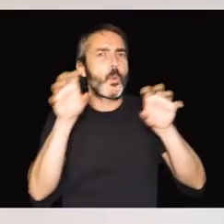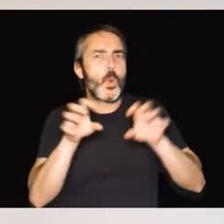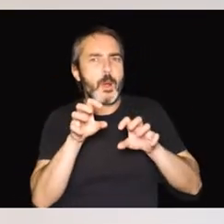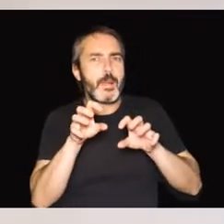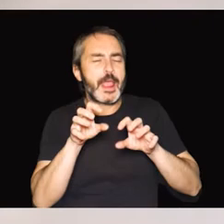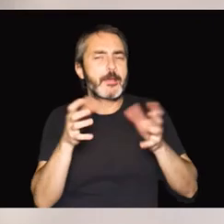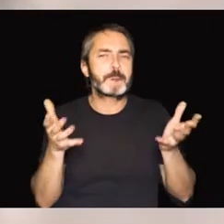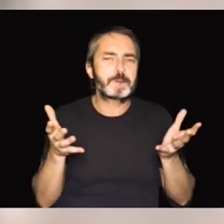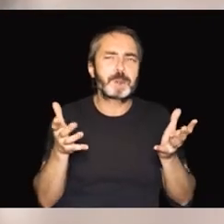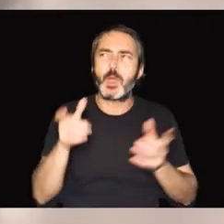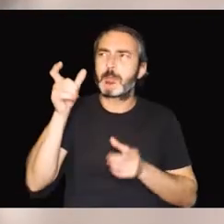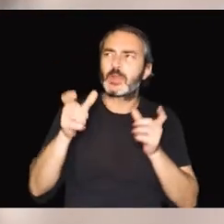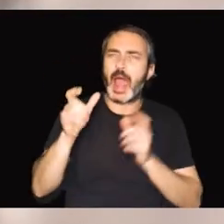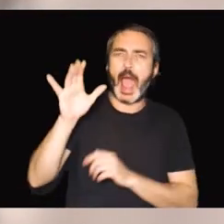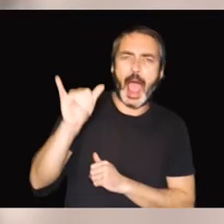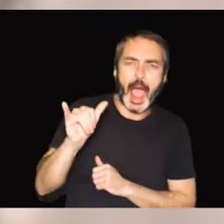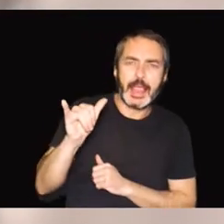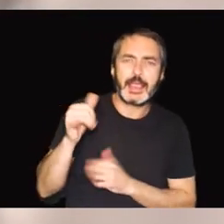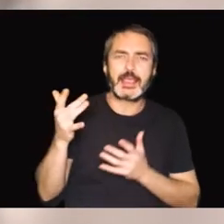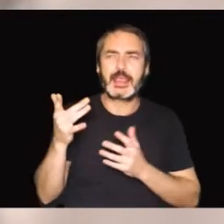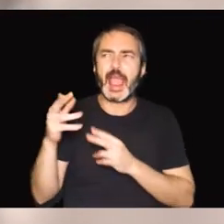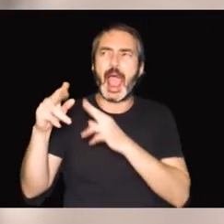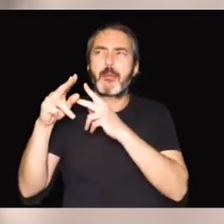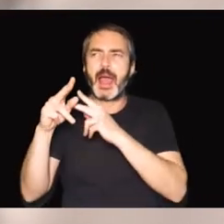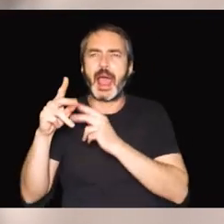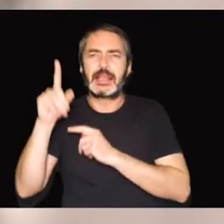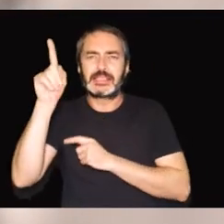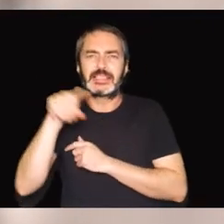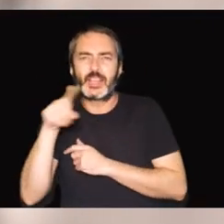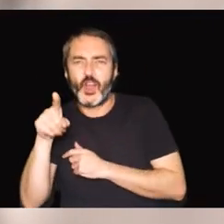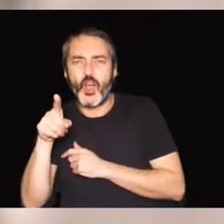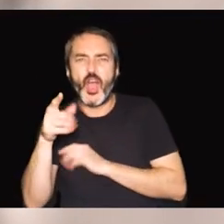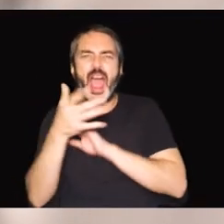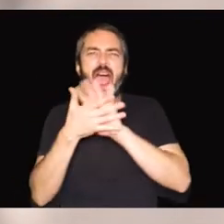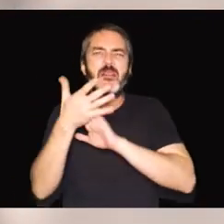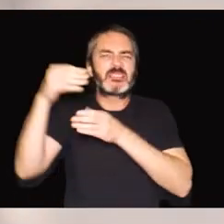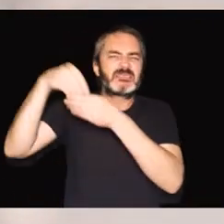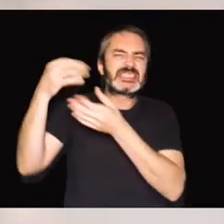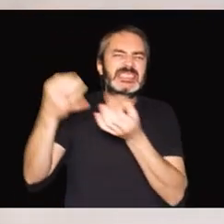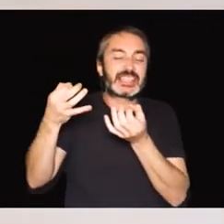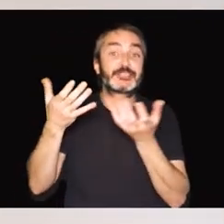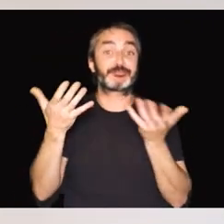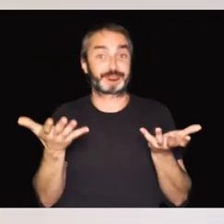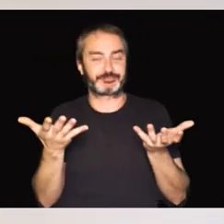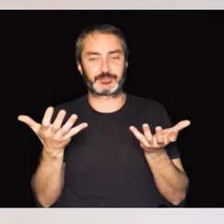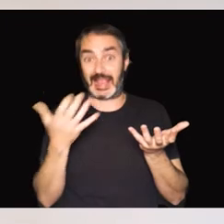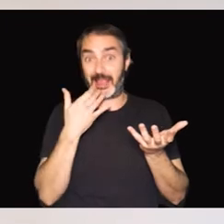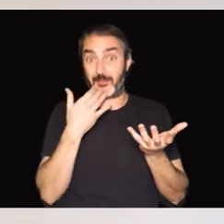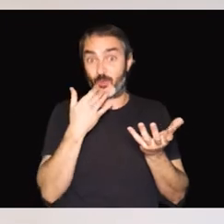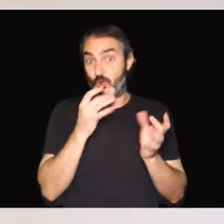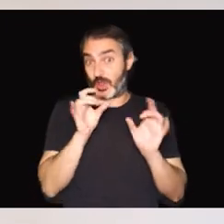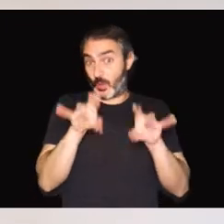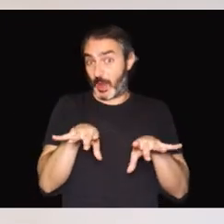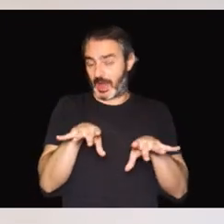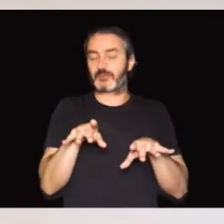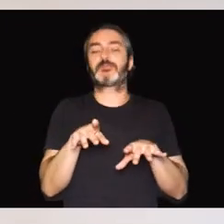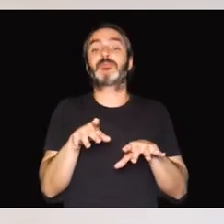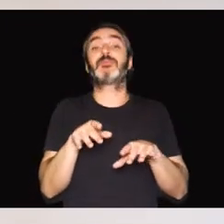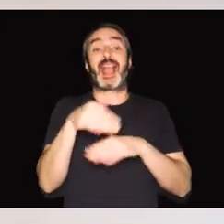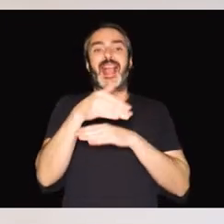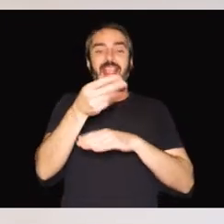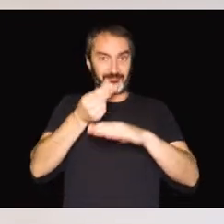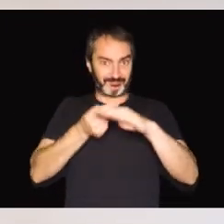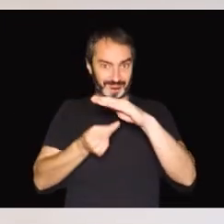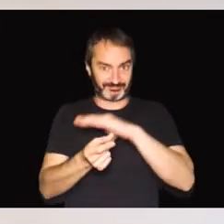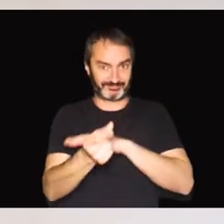habrá si hay gente. ¿Cuánta gente? ¿Haciendo qué? ¿Están hablando? ¿De qué hablan? Siguiendo con el mismo ejemplo, si esa persona sale a la calle,